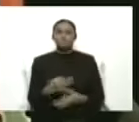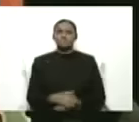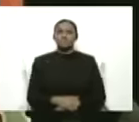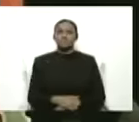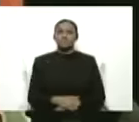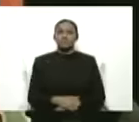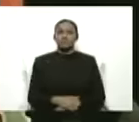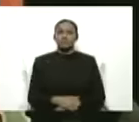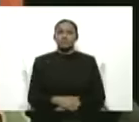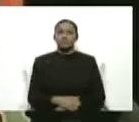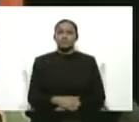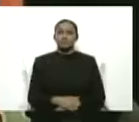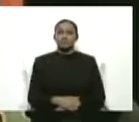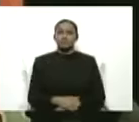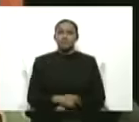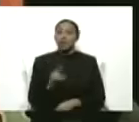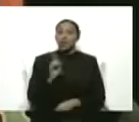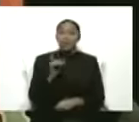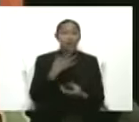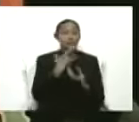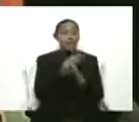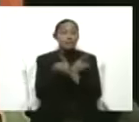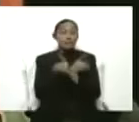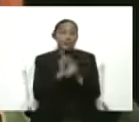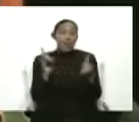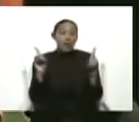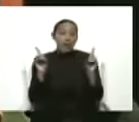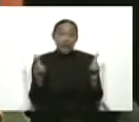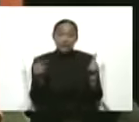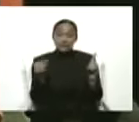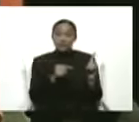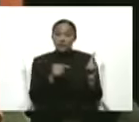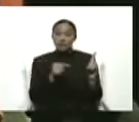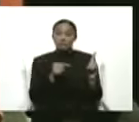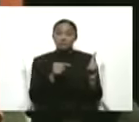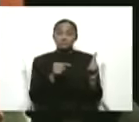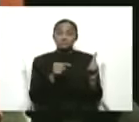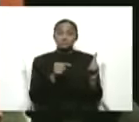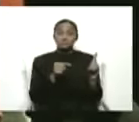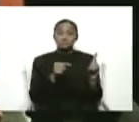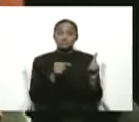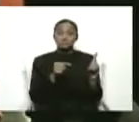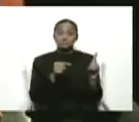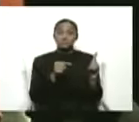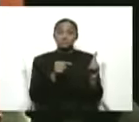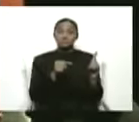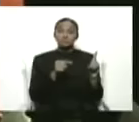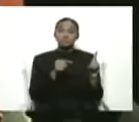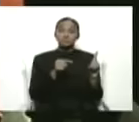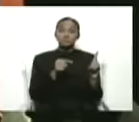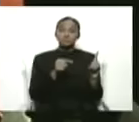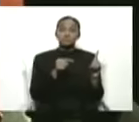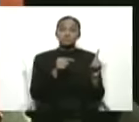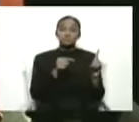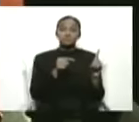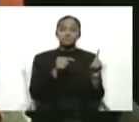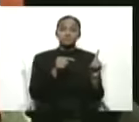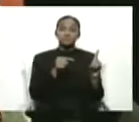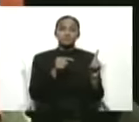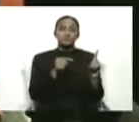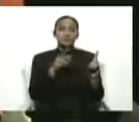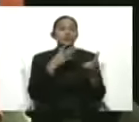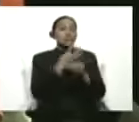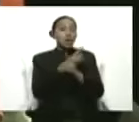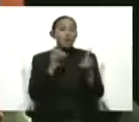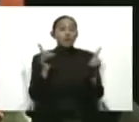Esto no es una democracia de esas que hacen en internas, entre un